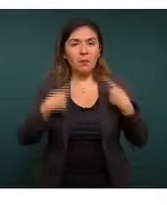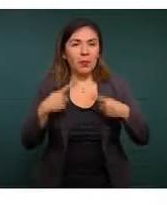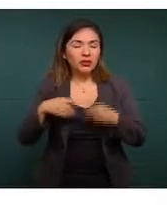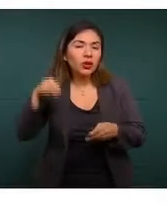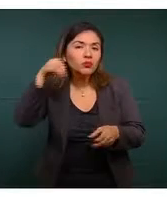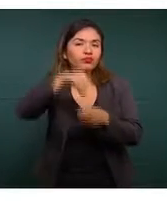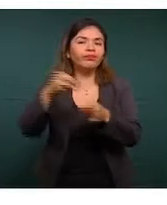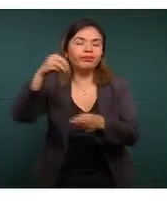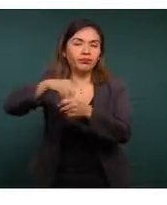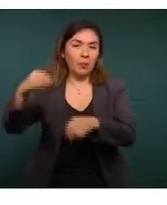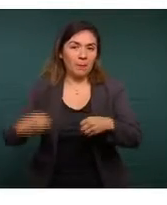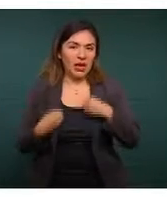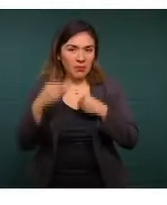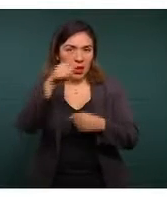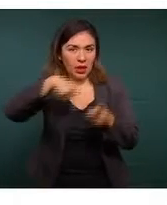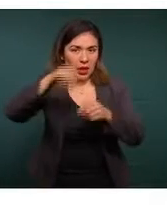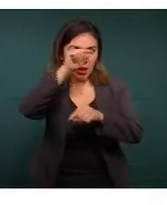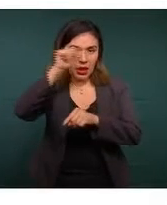habitantes.